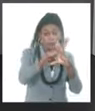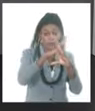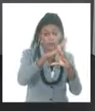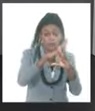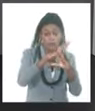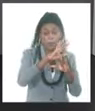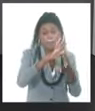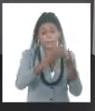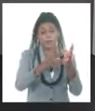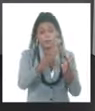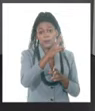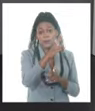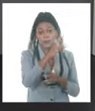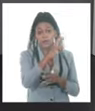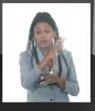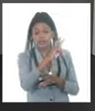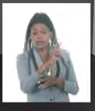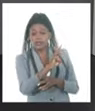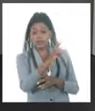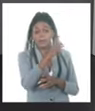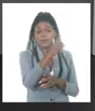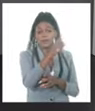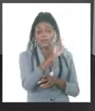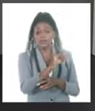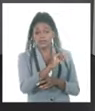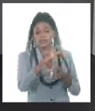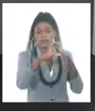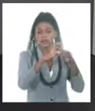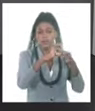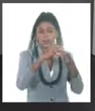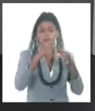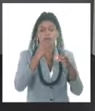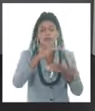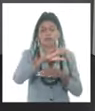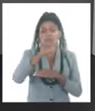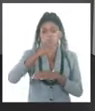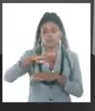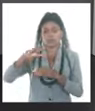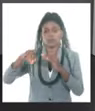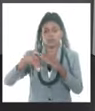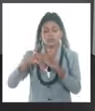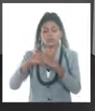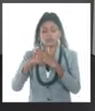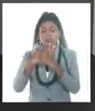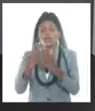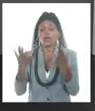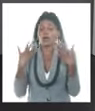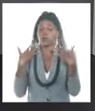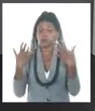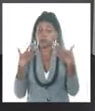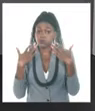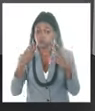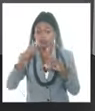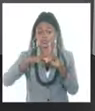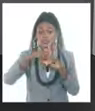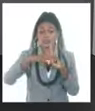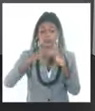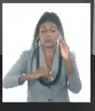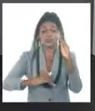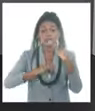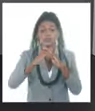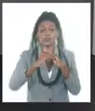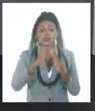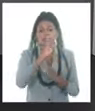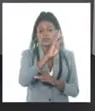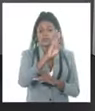hasta 26 grados Celsius pueden ser superiores en localidades costeras y el día será nuevamente cálido con temperaturas máximas entre 32